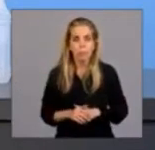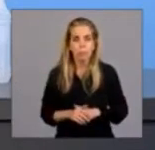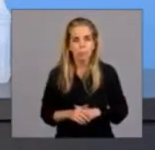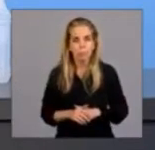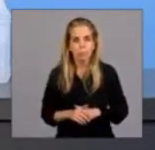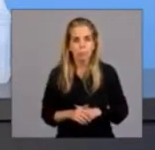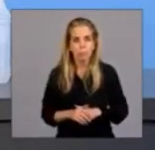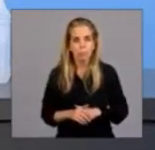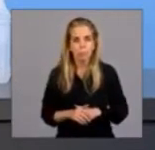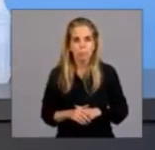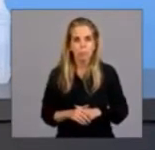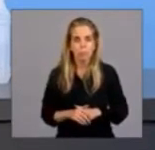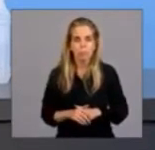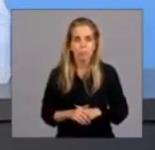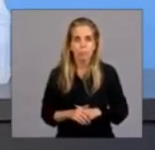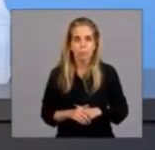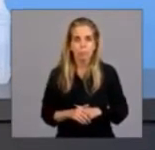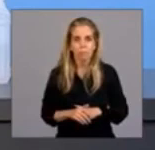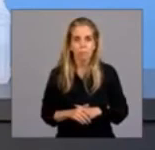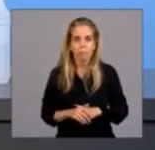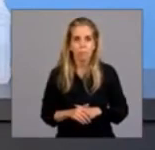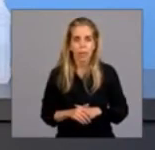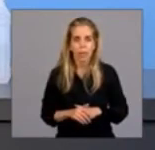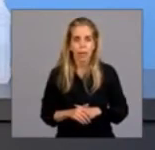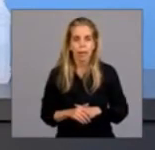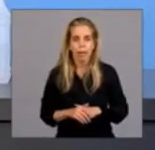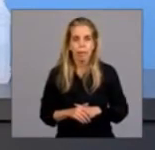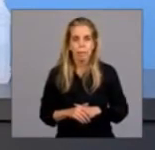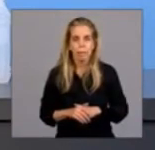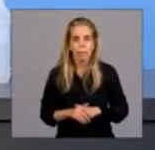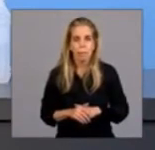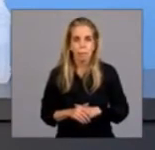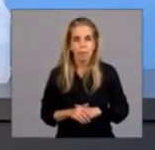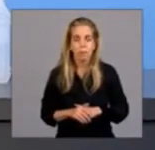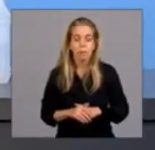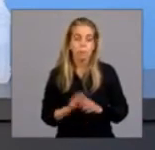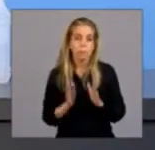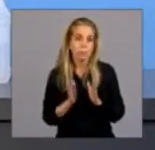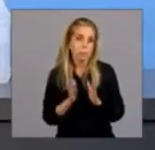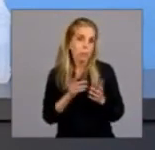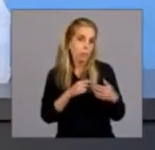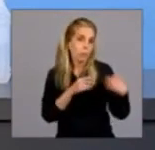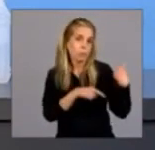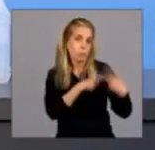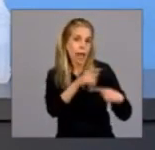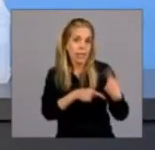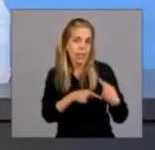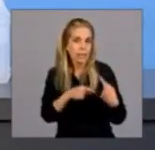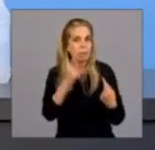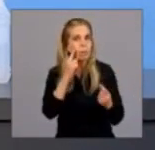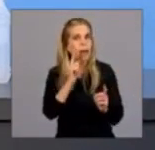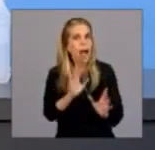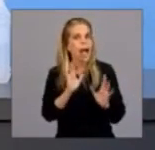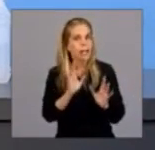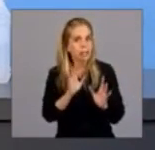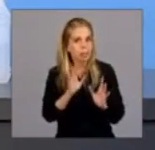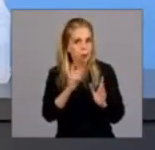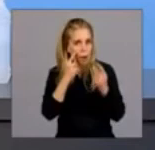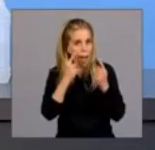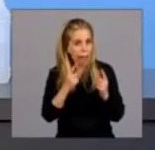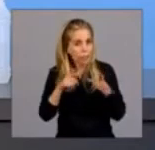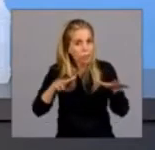yo los invito a que sigamos atentos la situación,